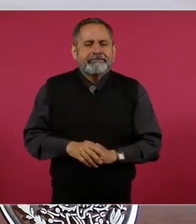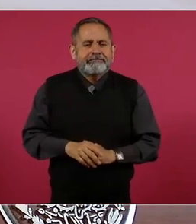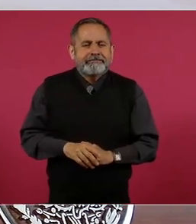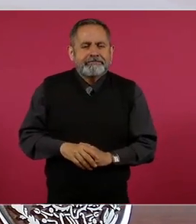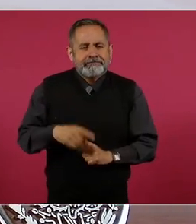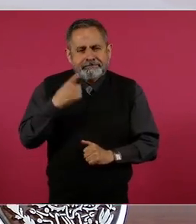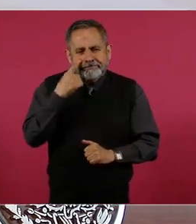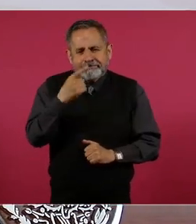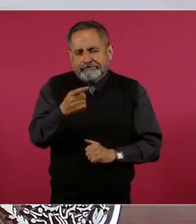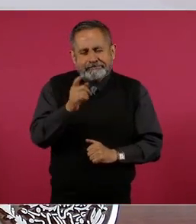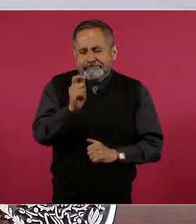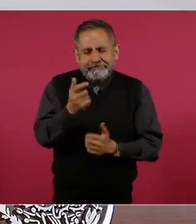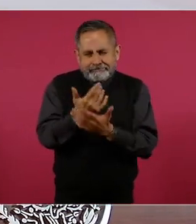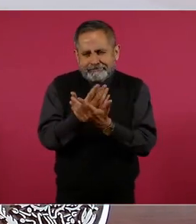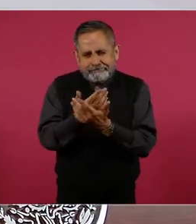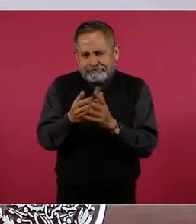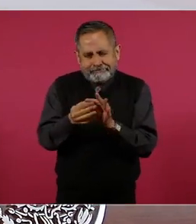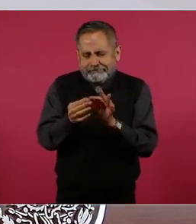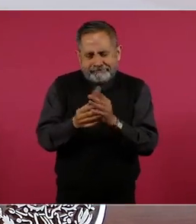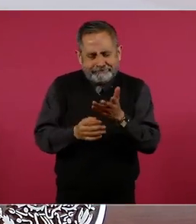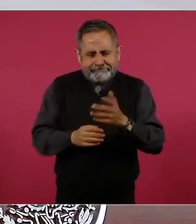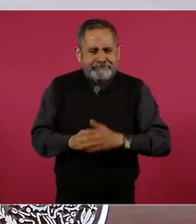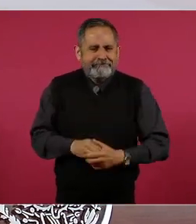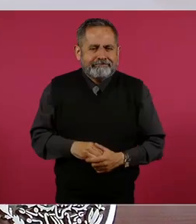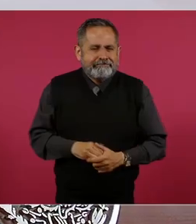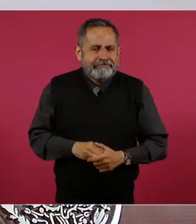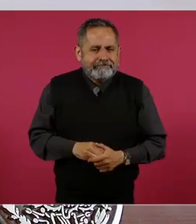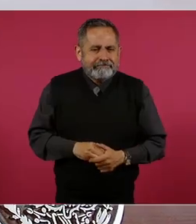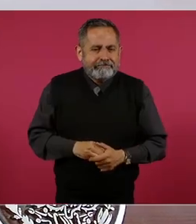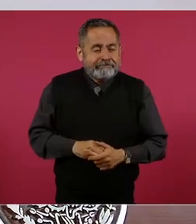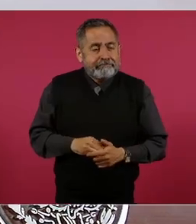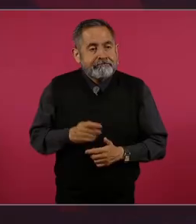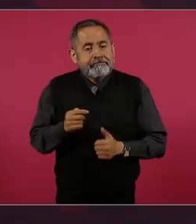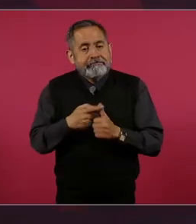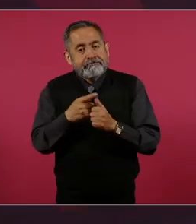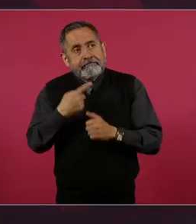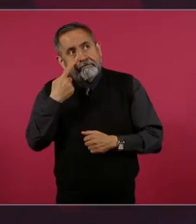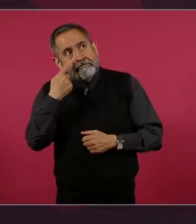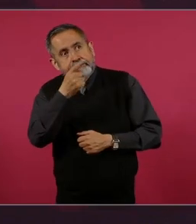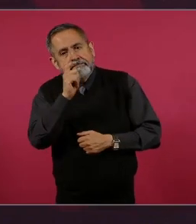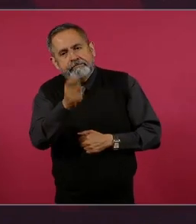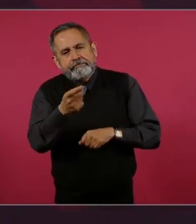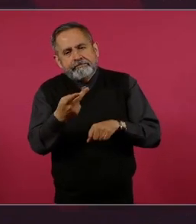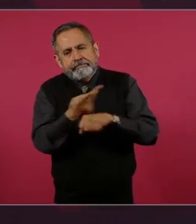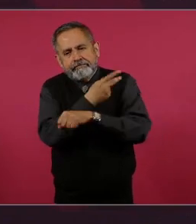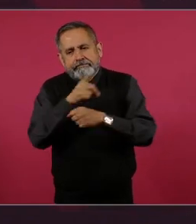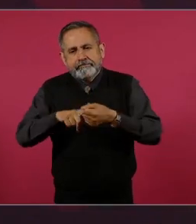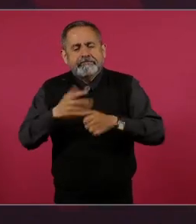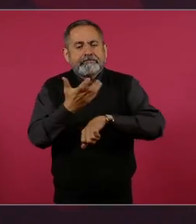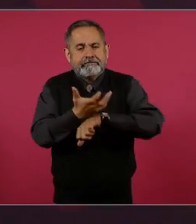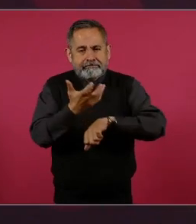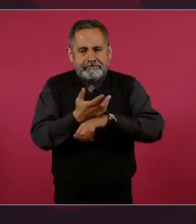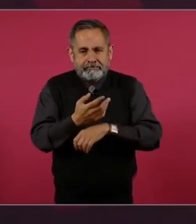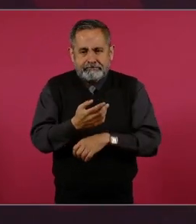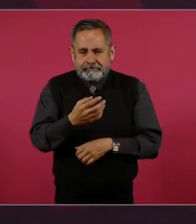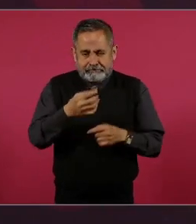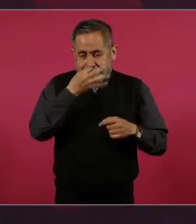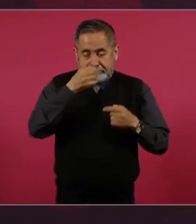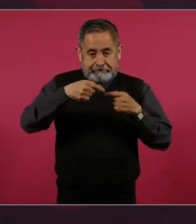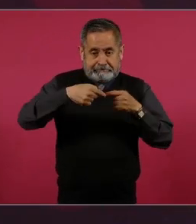circunstancia que se vive en Estados Unidos. Hay elecciones